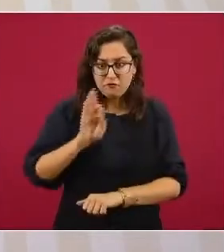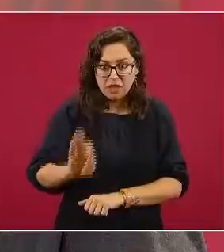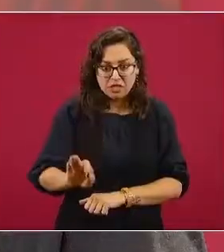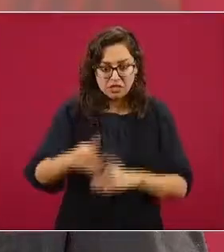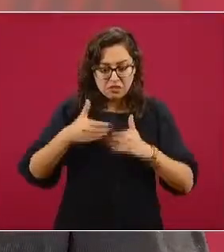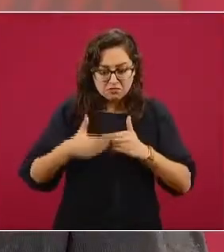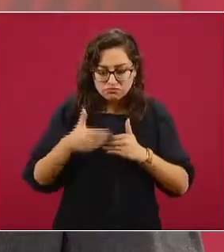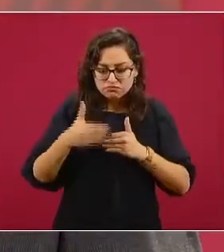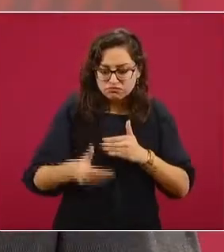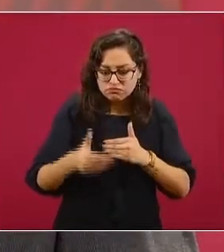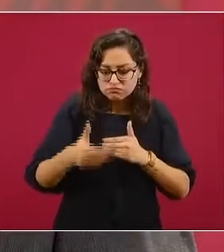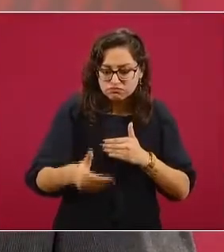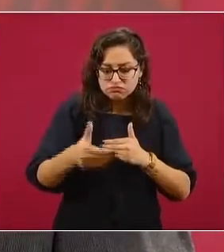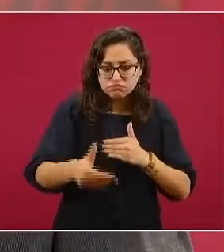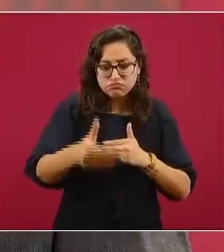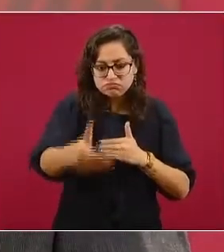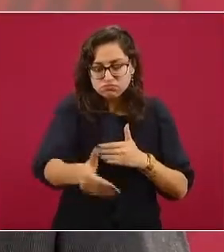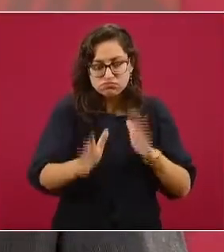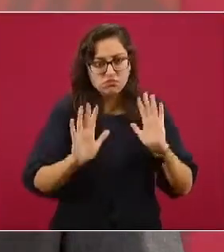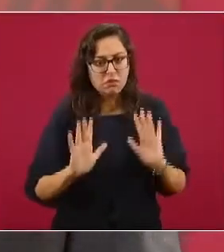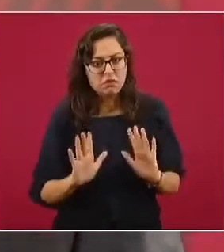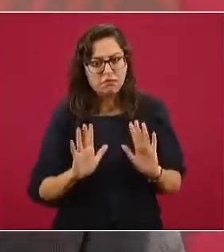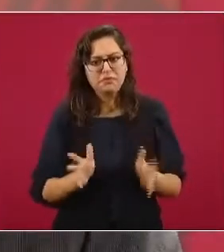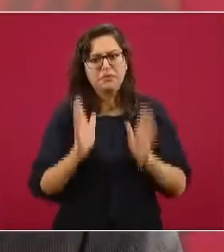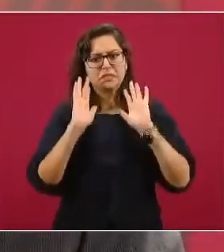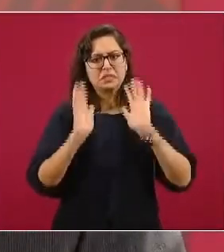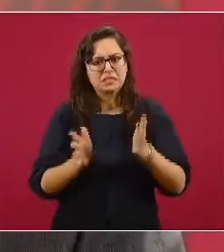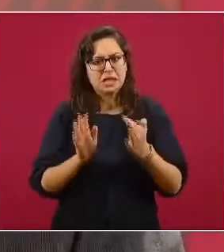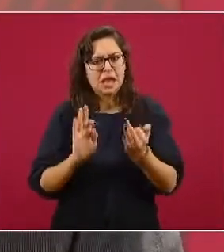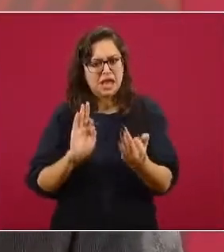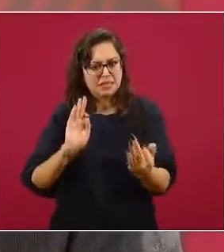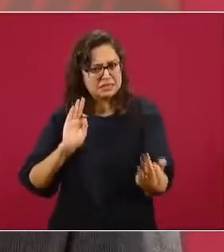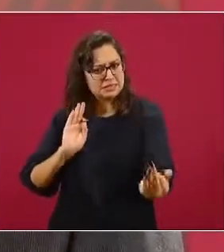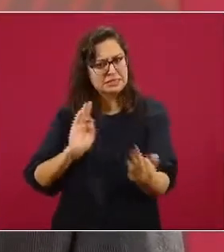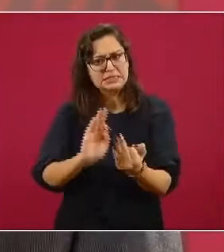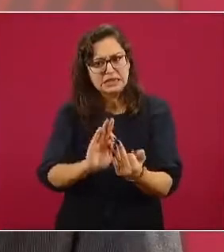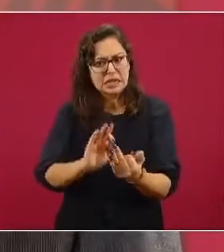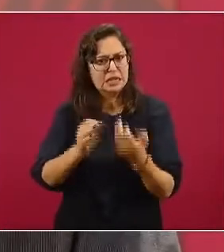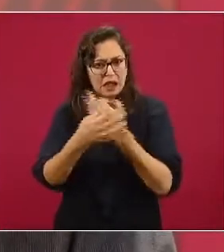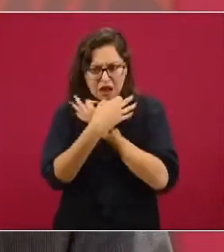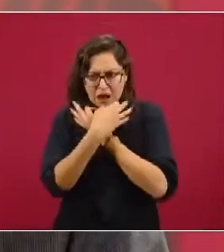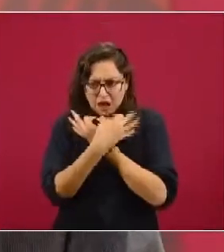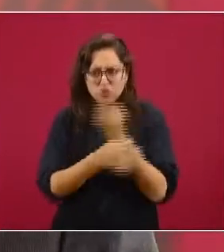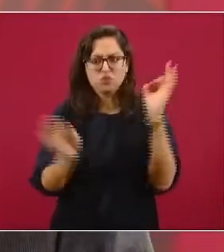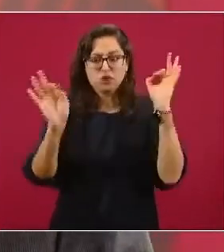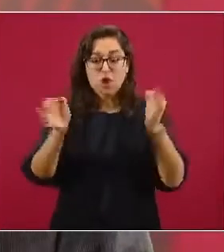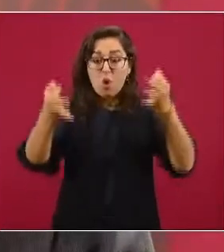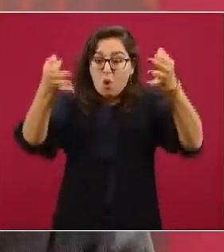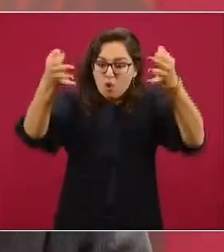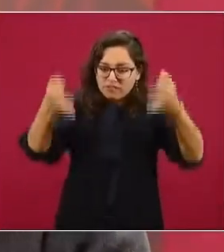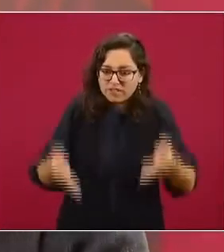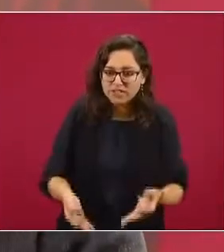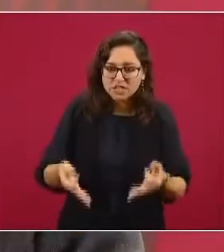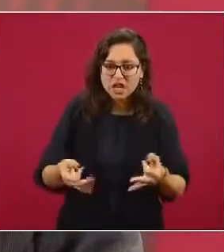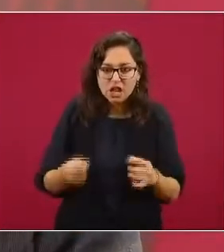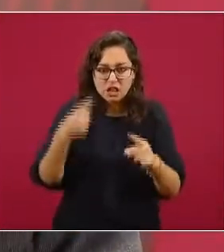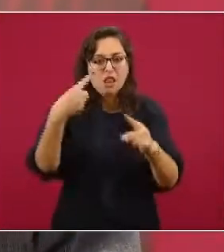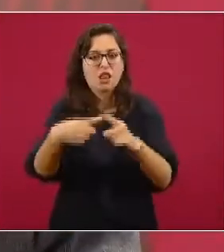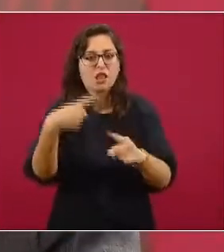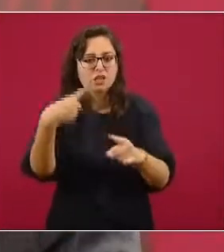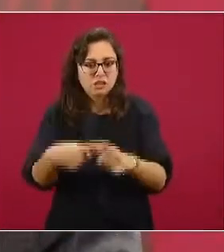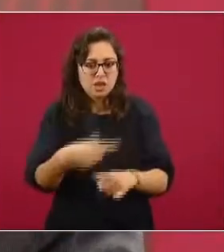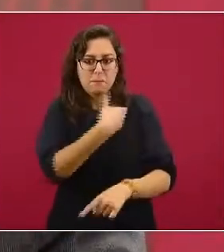va a ser el próximo presidente y establecemos